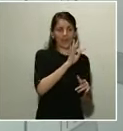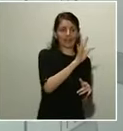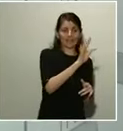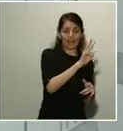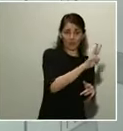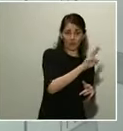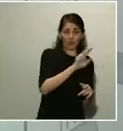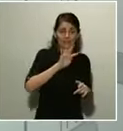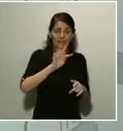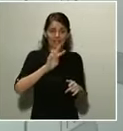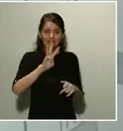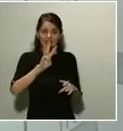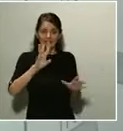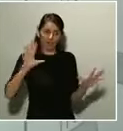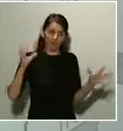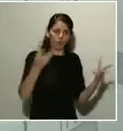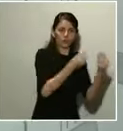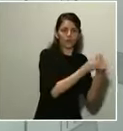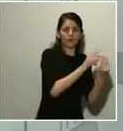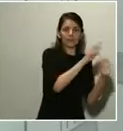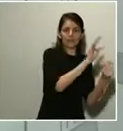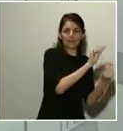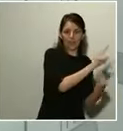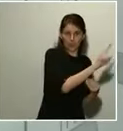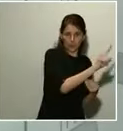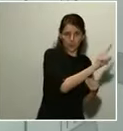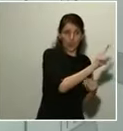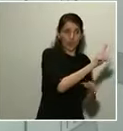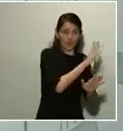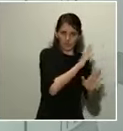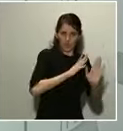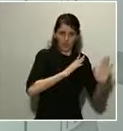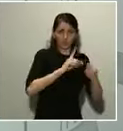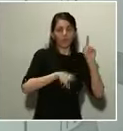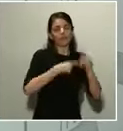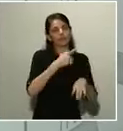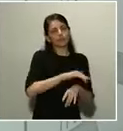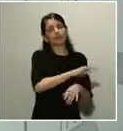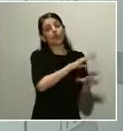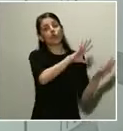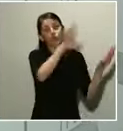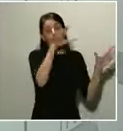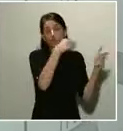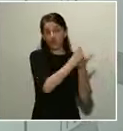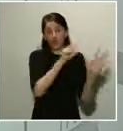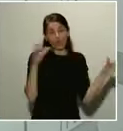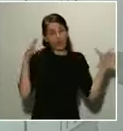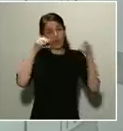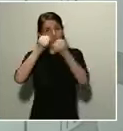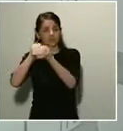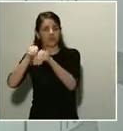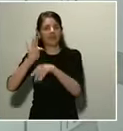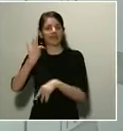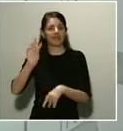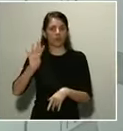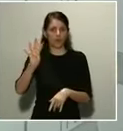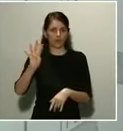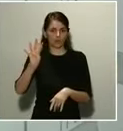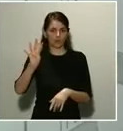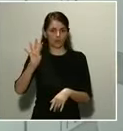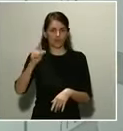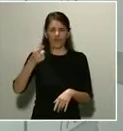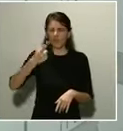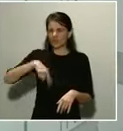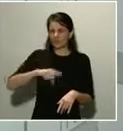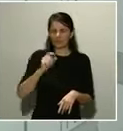para, posteriormente, concentrarlo todo en la T4. Como se pueden haber observado en estos días, las reducciones de las operaciones